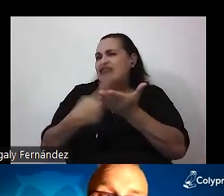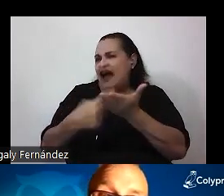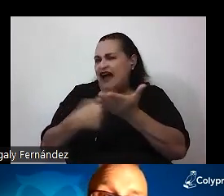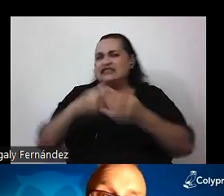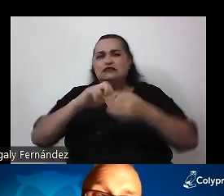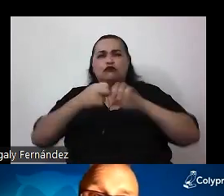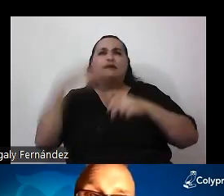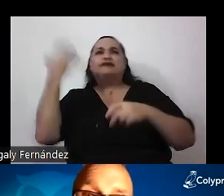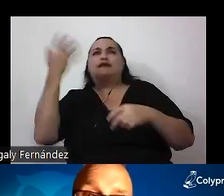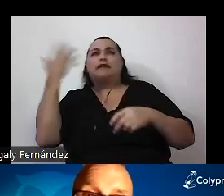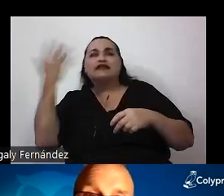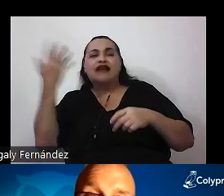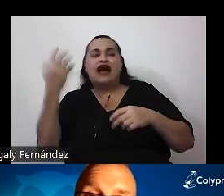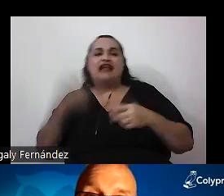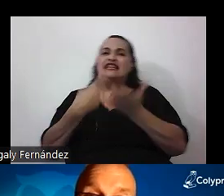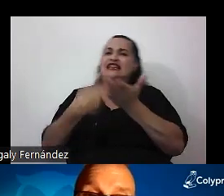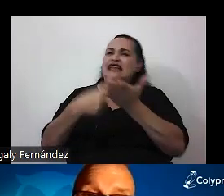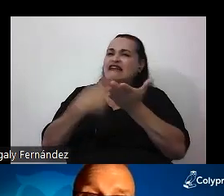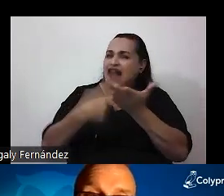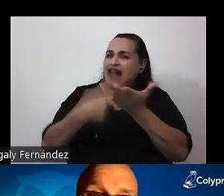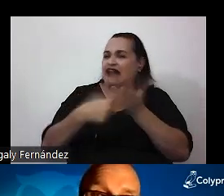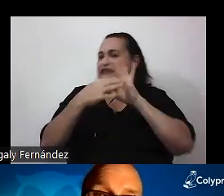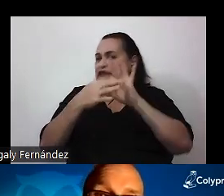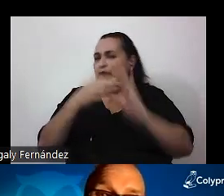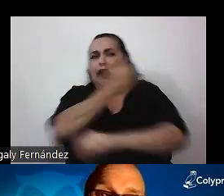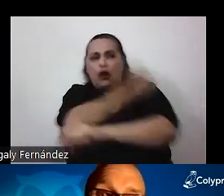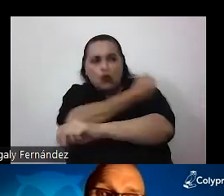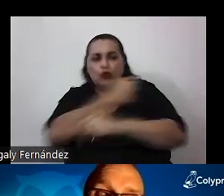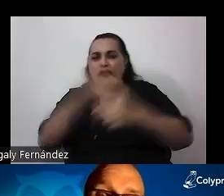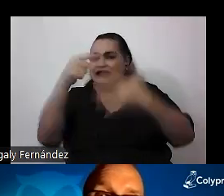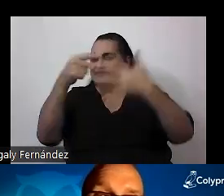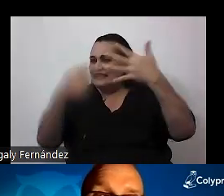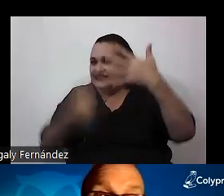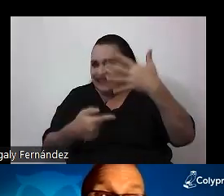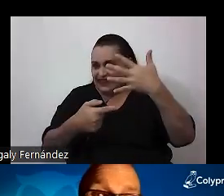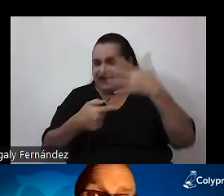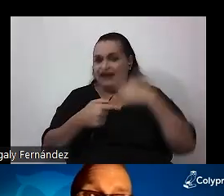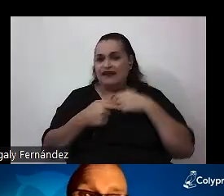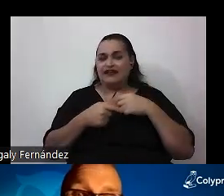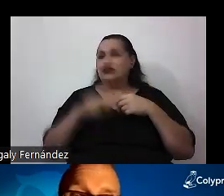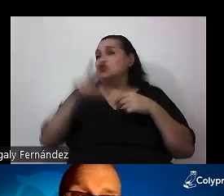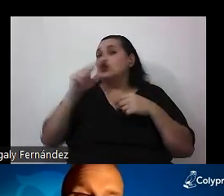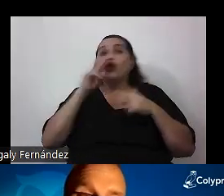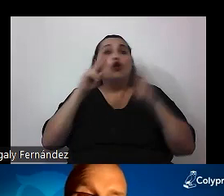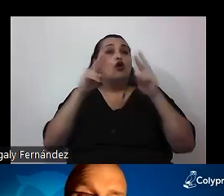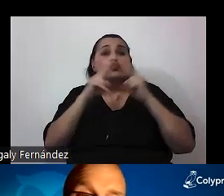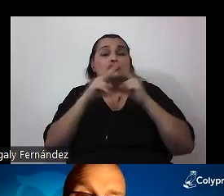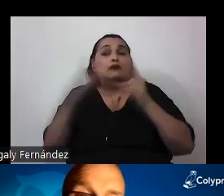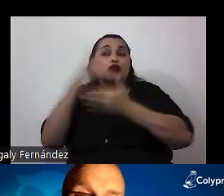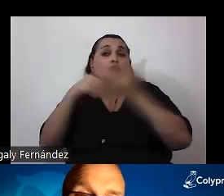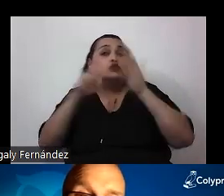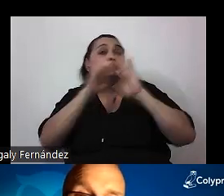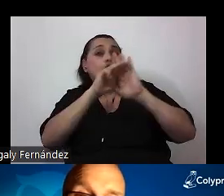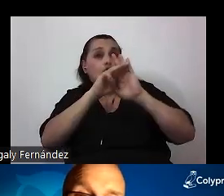ambientales, los debates acerca de las vacunas, etc. Si no conocemos algunos modelos o conceptos